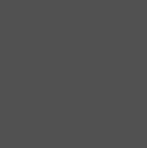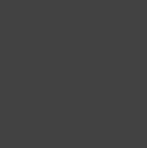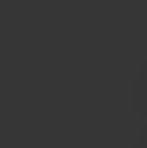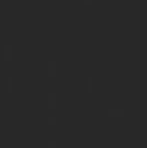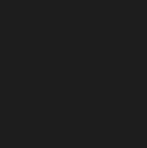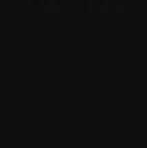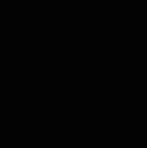Gracias por ver el video.